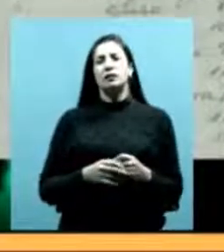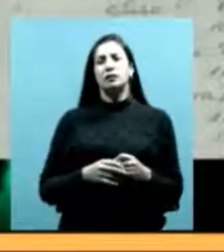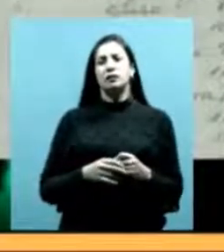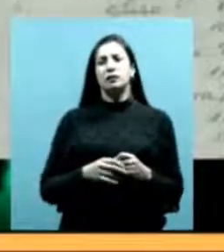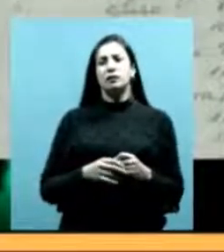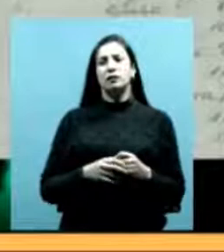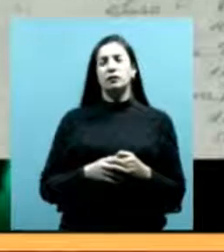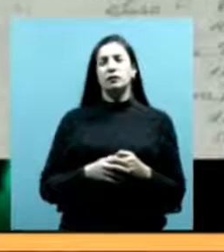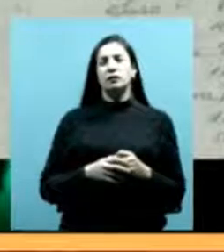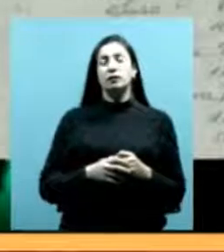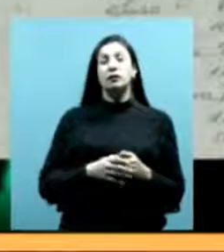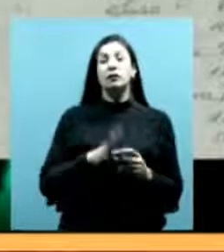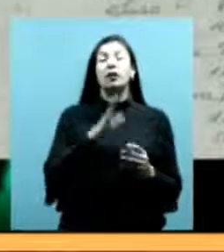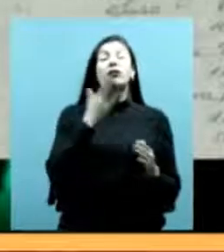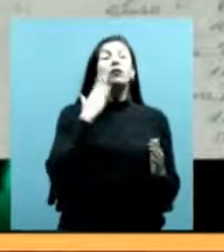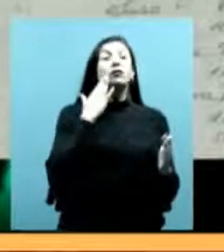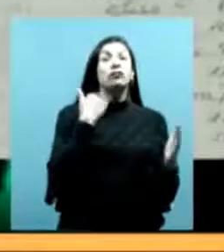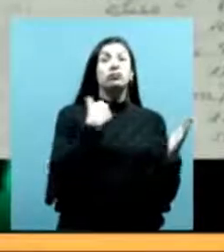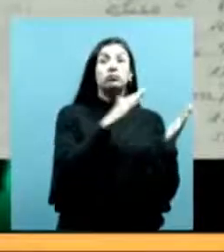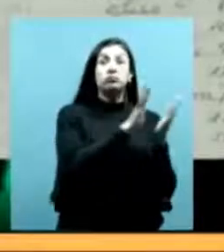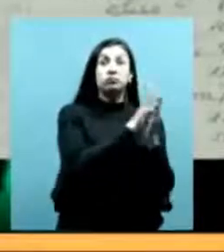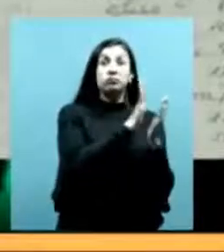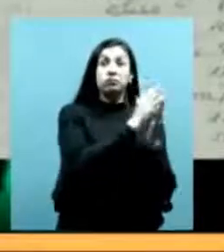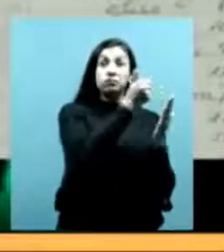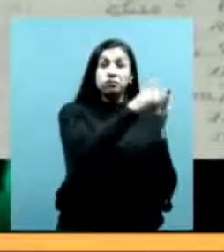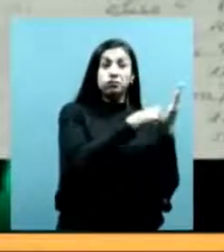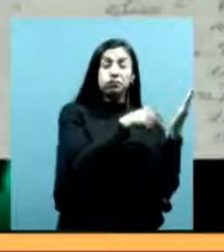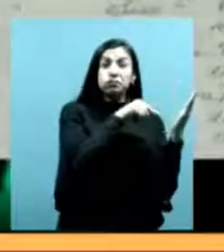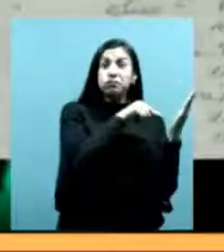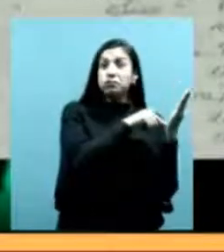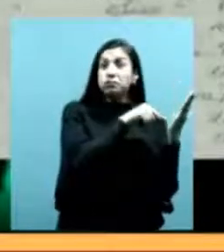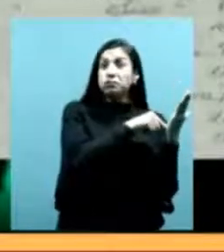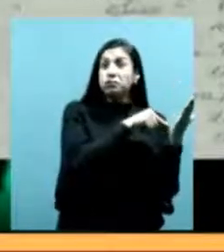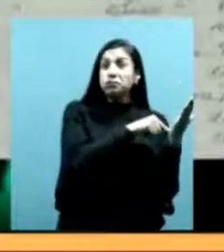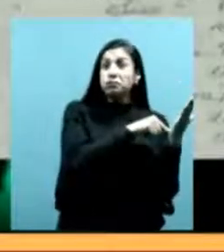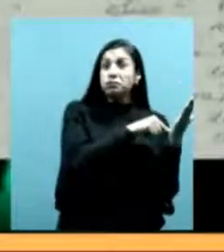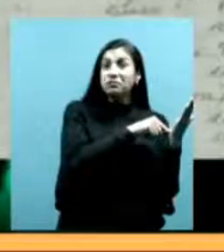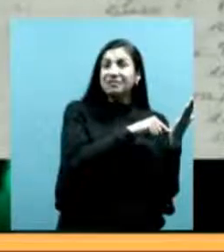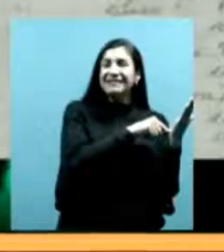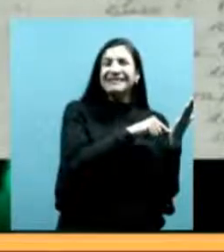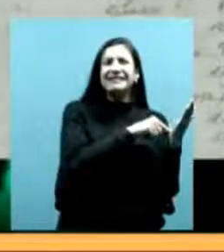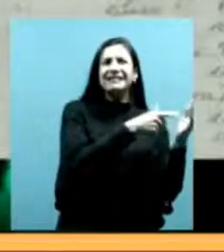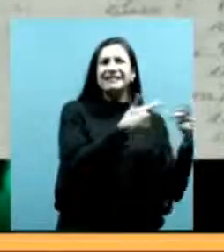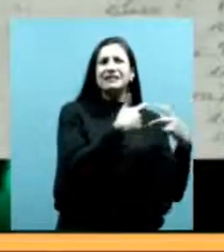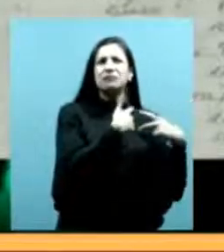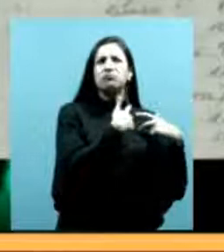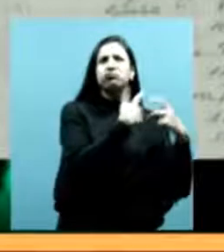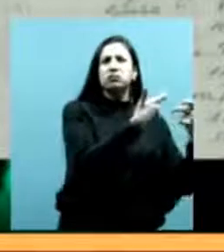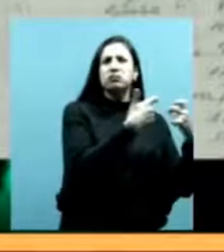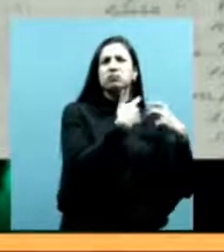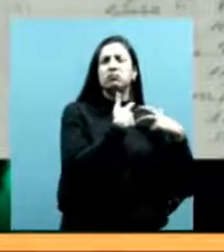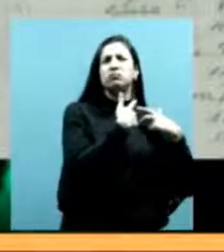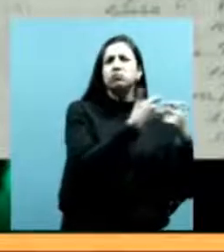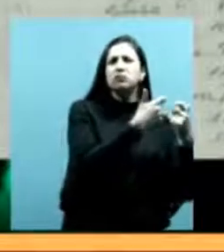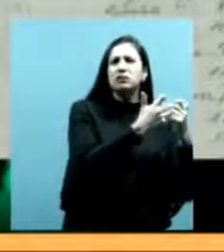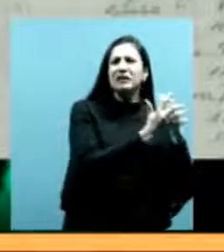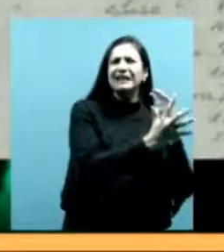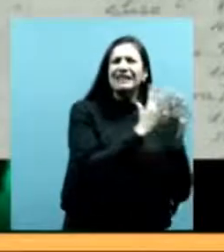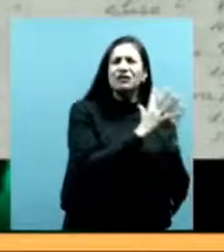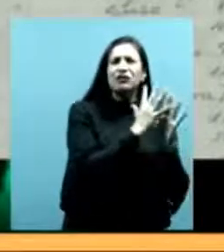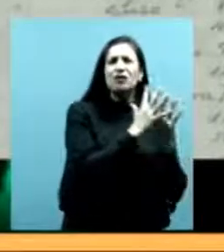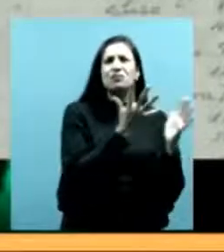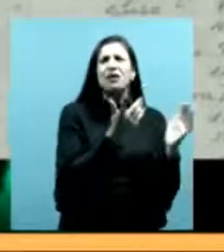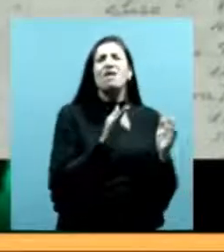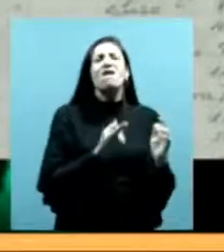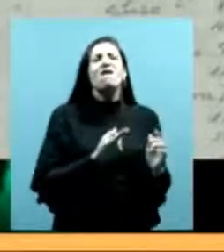documentos, vienen de la mano de los usurpadores. Entonces acá voy a citar a Prudencia Nahuel Kir, otro mapuche, otro anciano, que